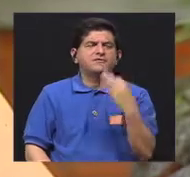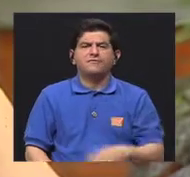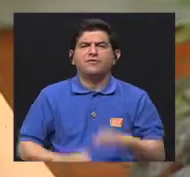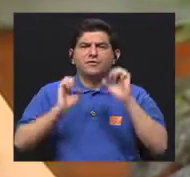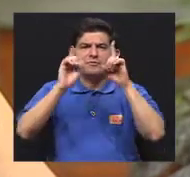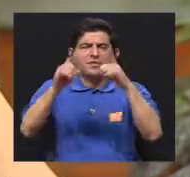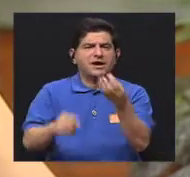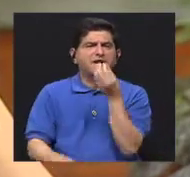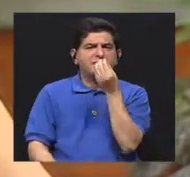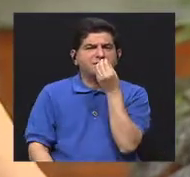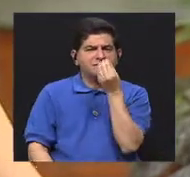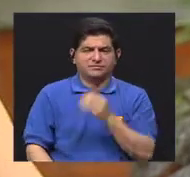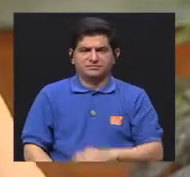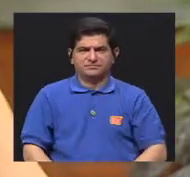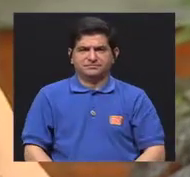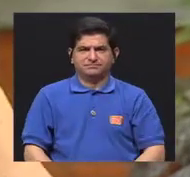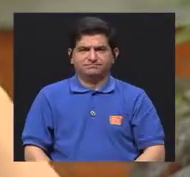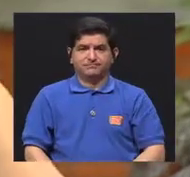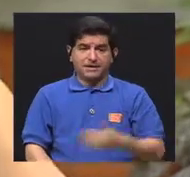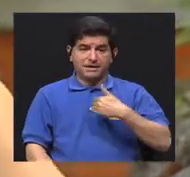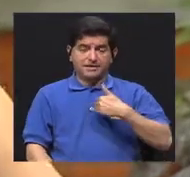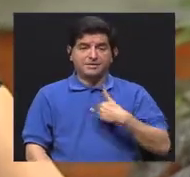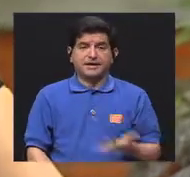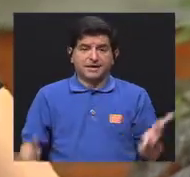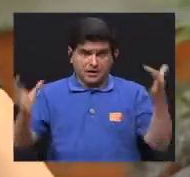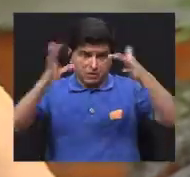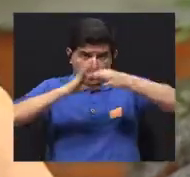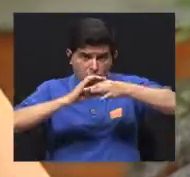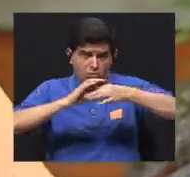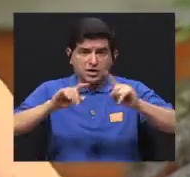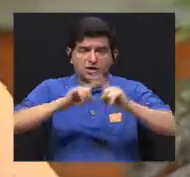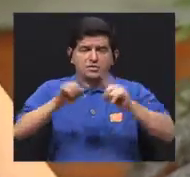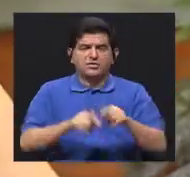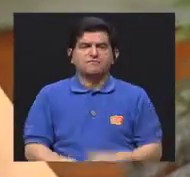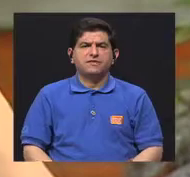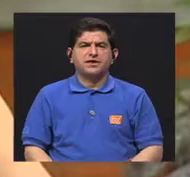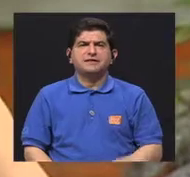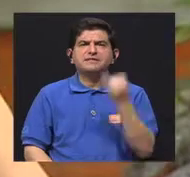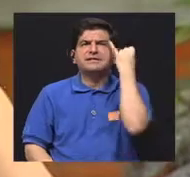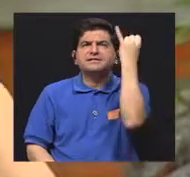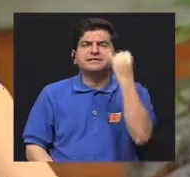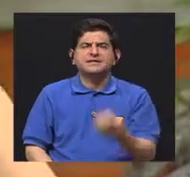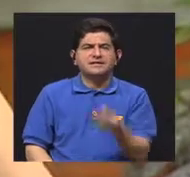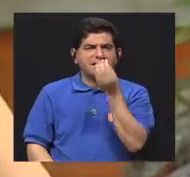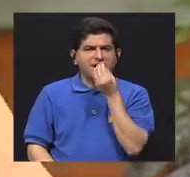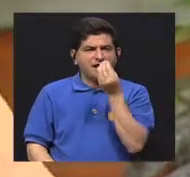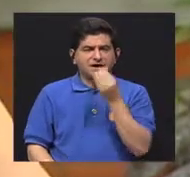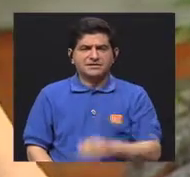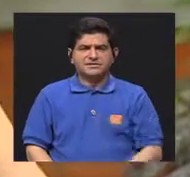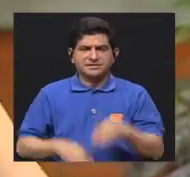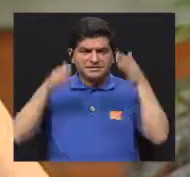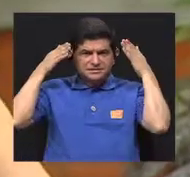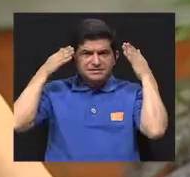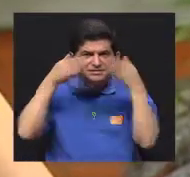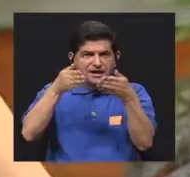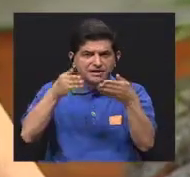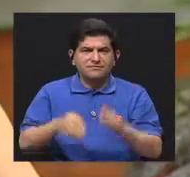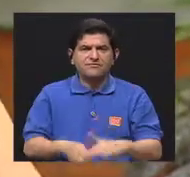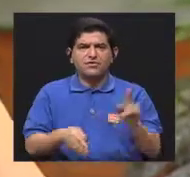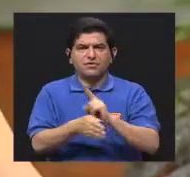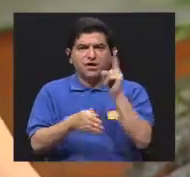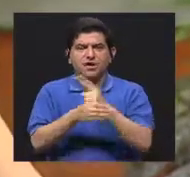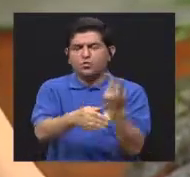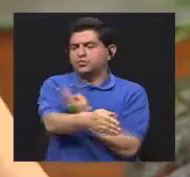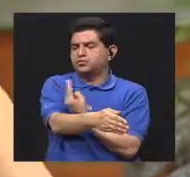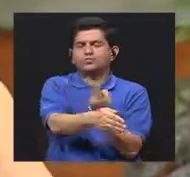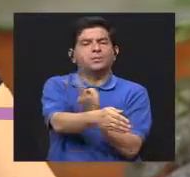de brindar educación nutricional. Entonces, va a tener integrado lo que son algunos tips de nutrición. Si estamos enfocándonos, por ejemplo, en consumo